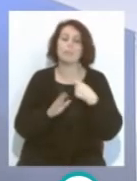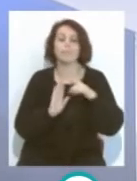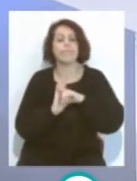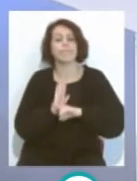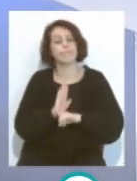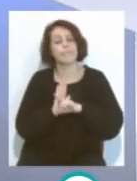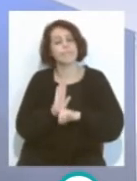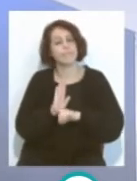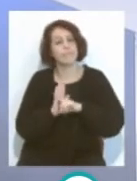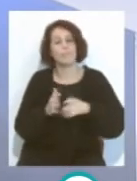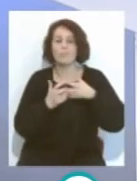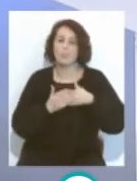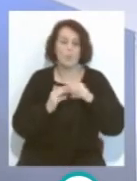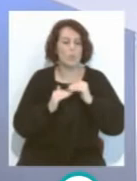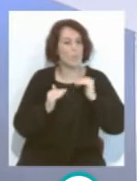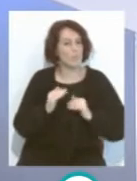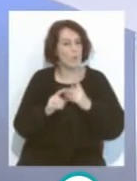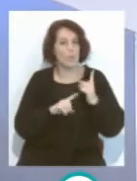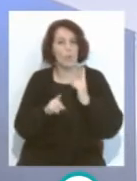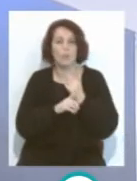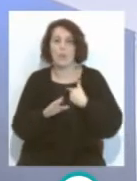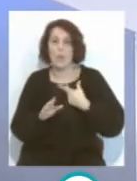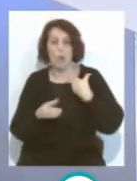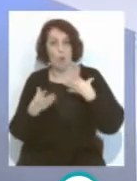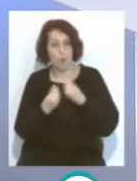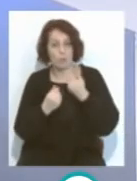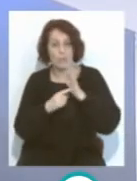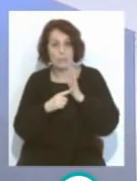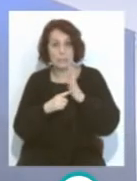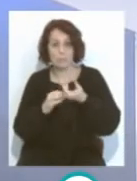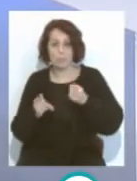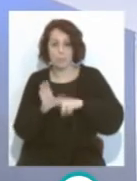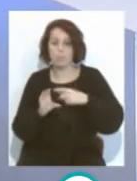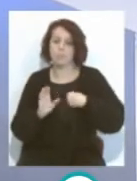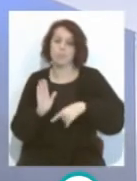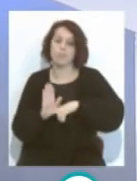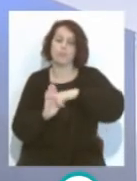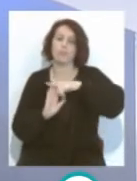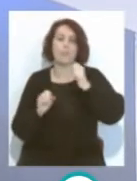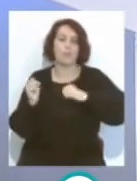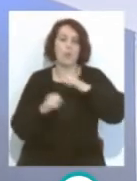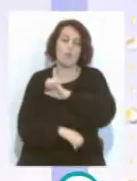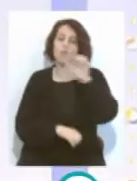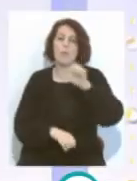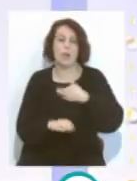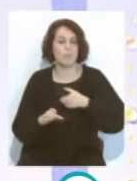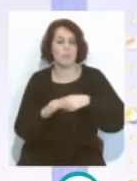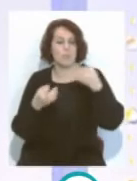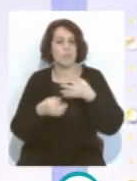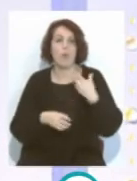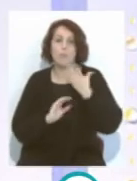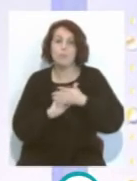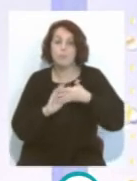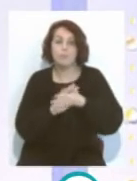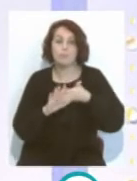descenso, con Yago Aspa pelea por los puestos de competiciones europeas. Hablamos de jugadores